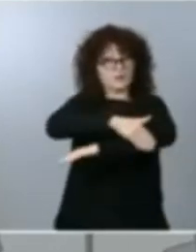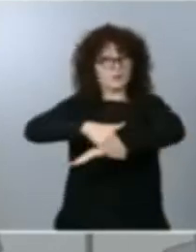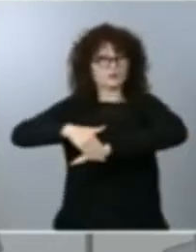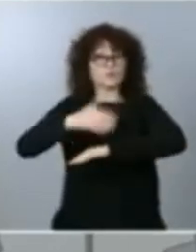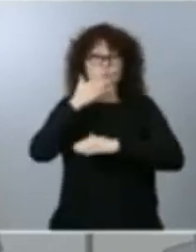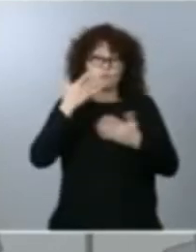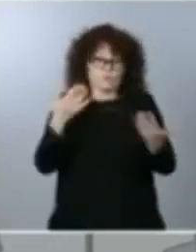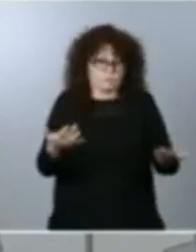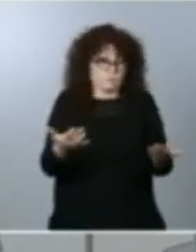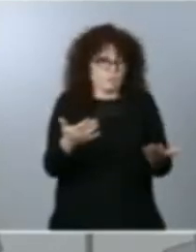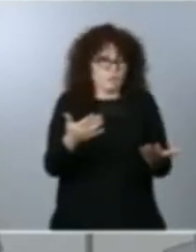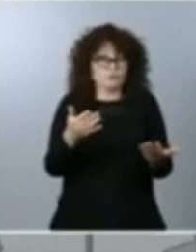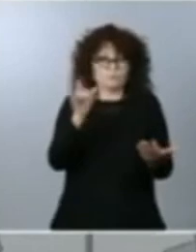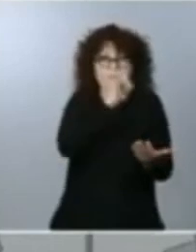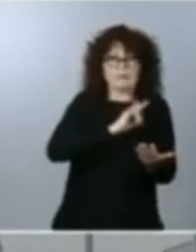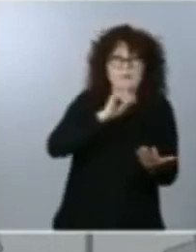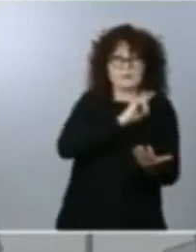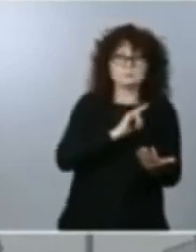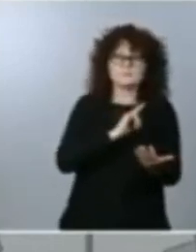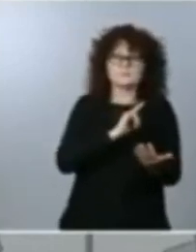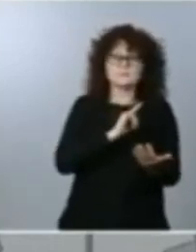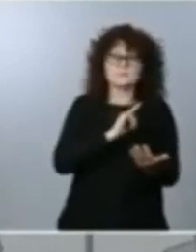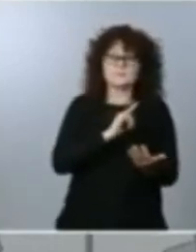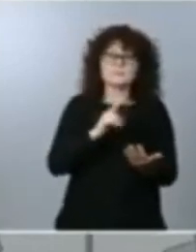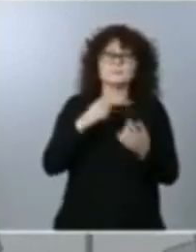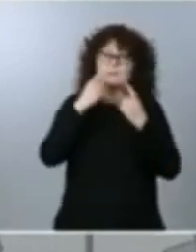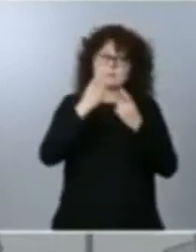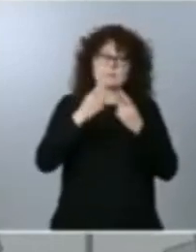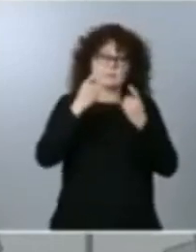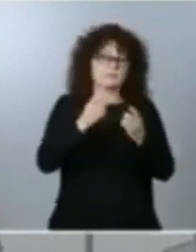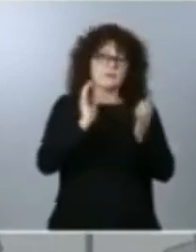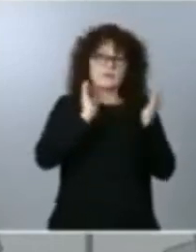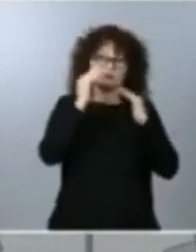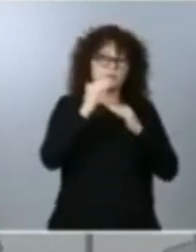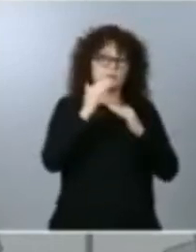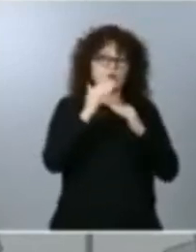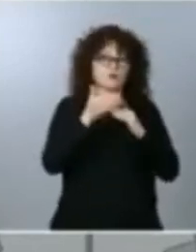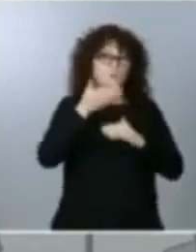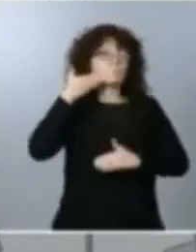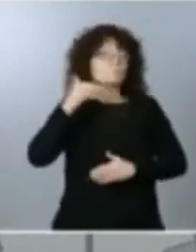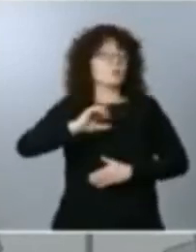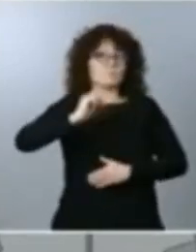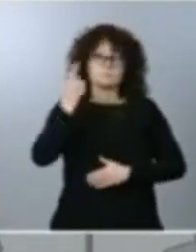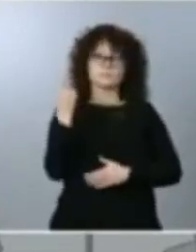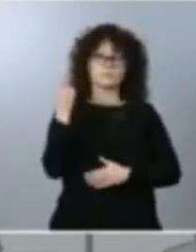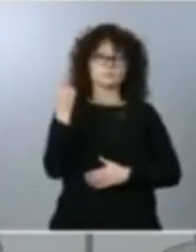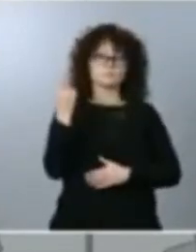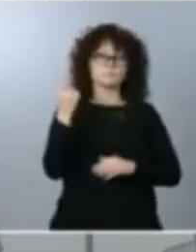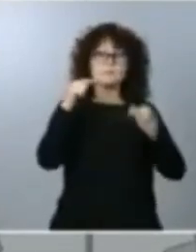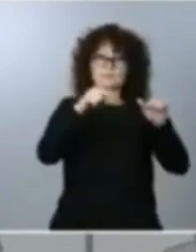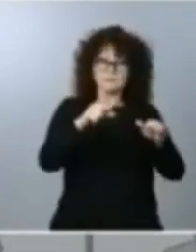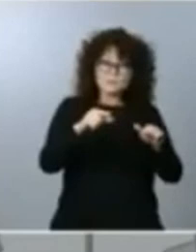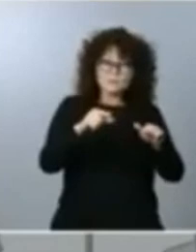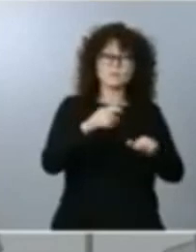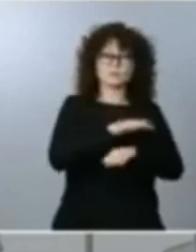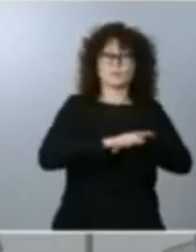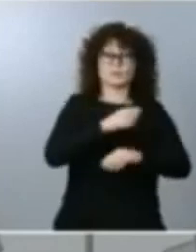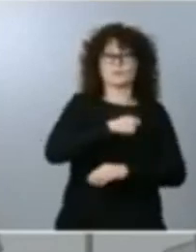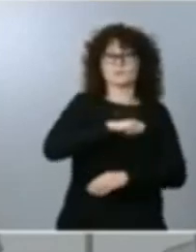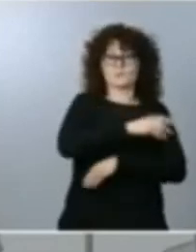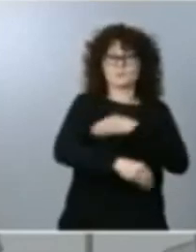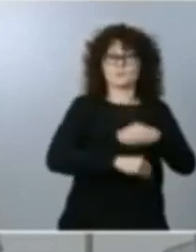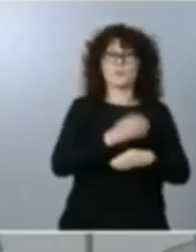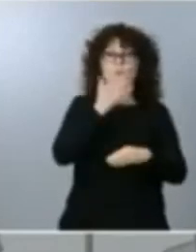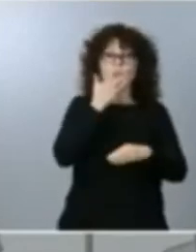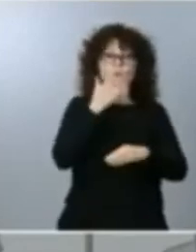tratar de darles una atención lo más digna posible y eso es lo que está haciendo el gobierno de España lo está haciendo a través del Ministerio de Inclusión y